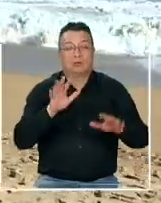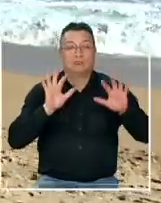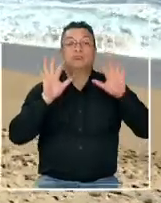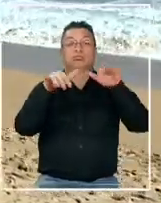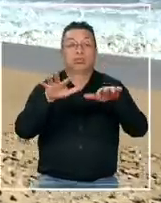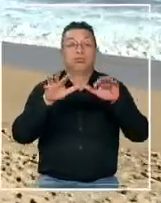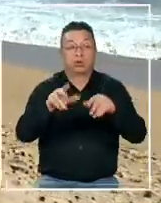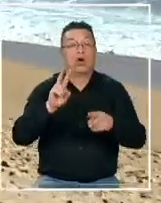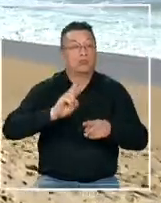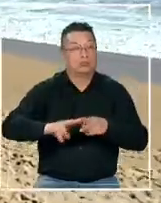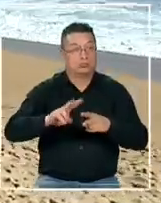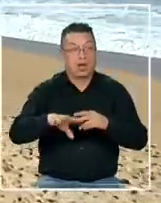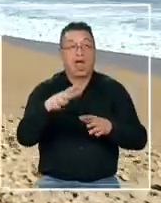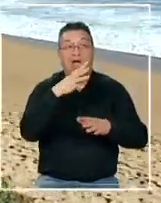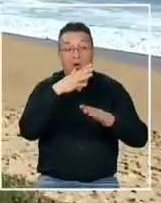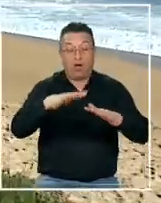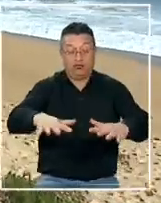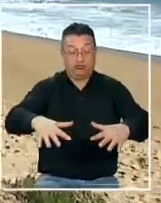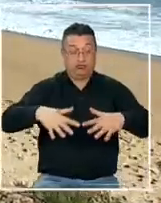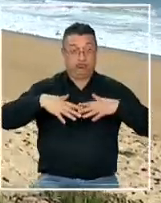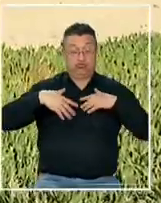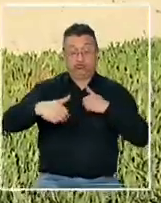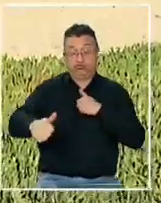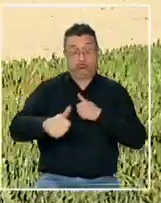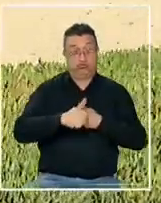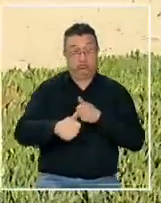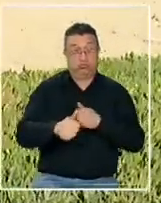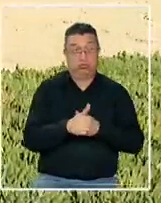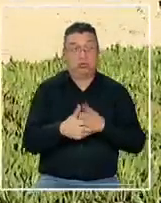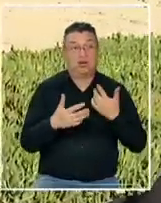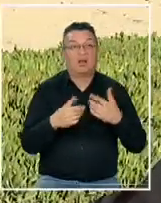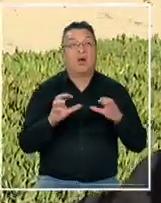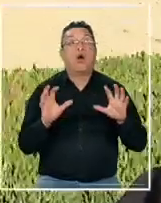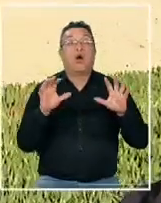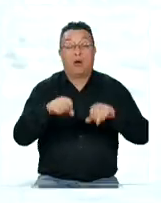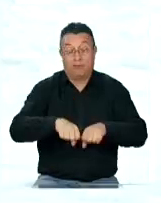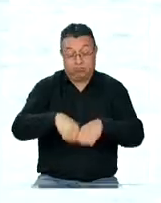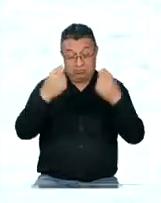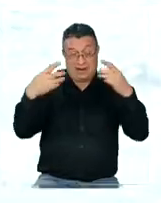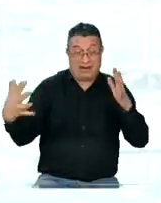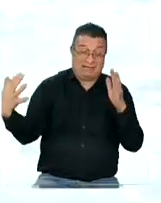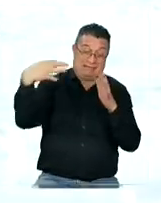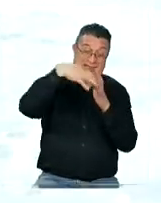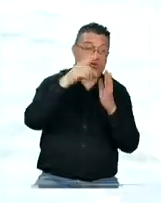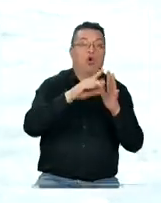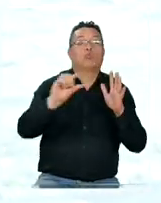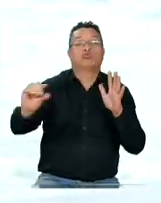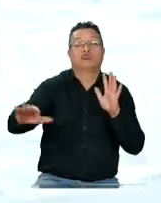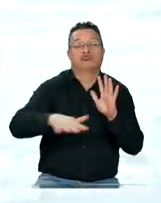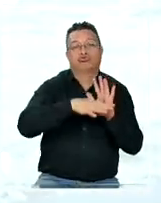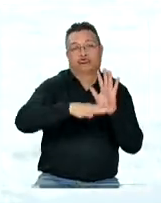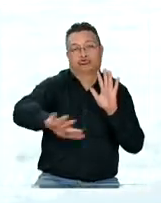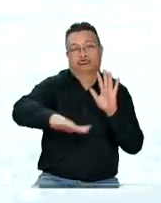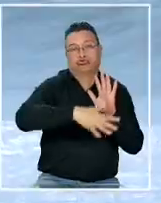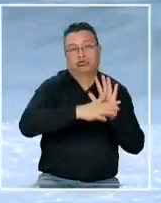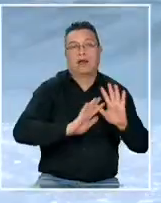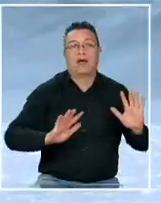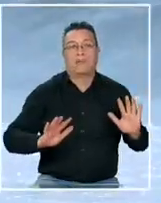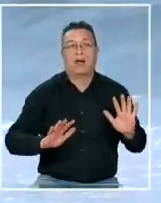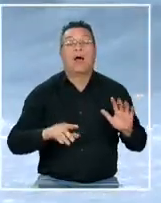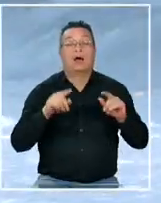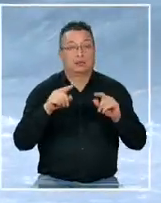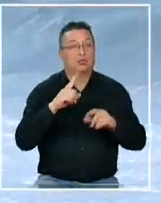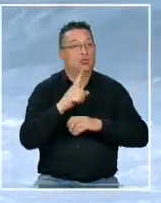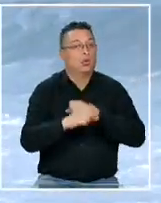preparan el agua ya desborda aquí igual llega acá lo bueno es que no revienta aquí parte de la realidad de esta época del año